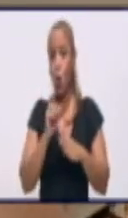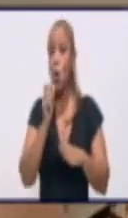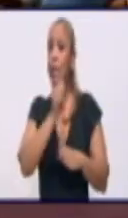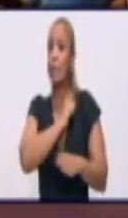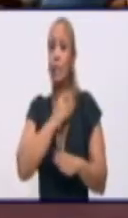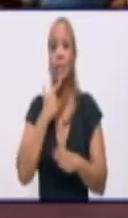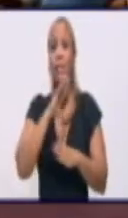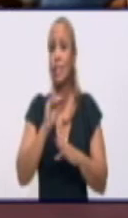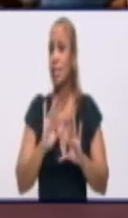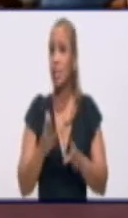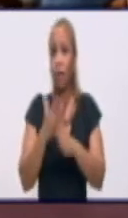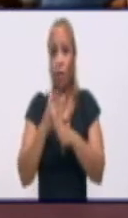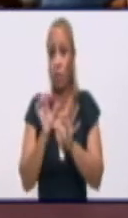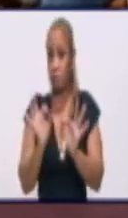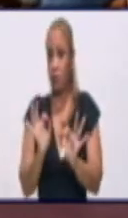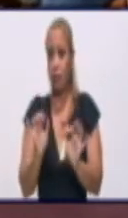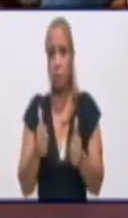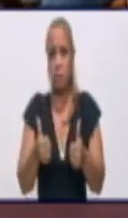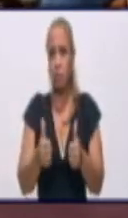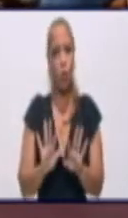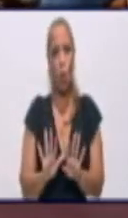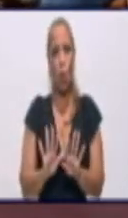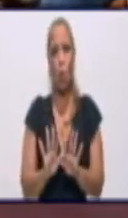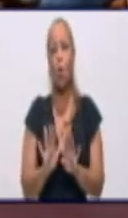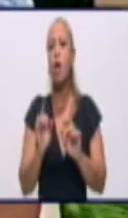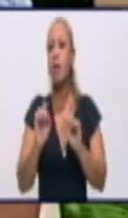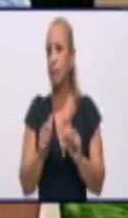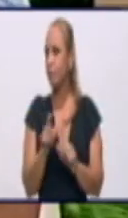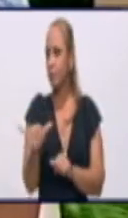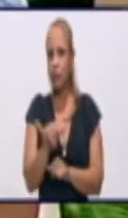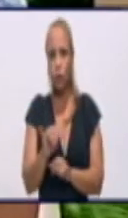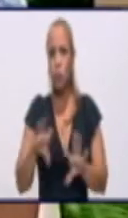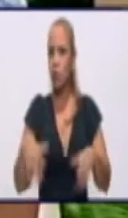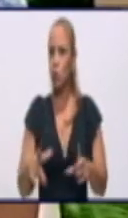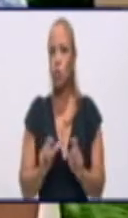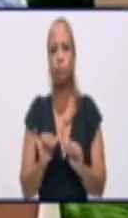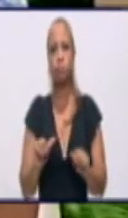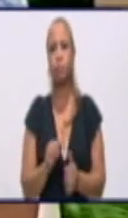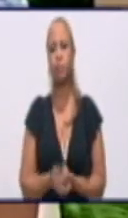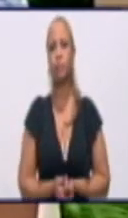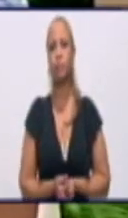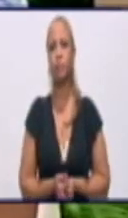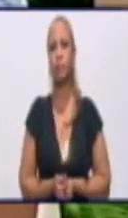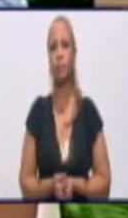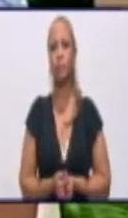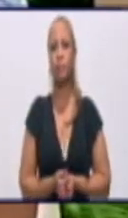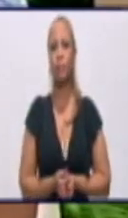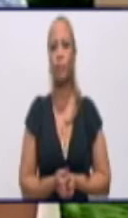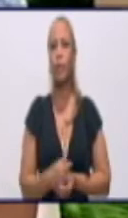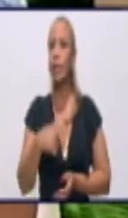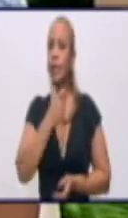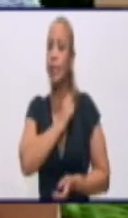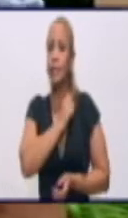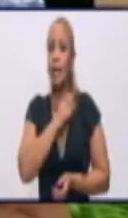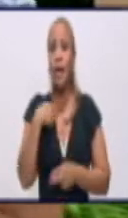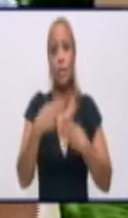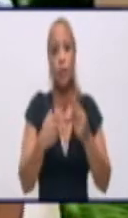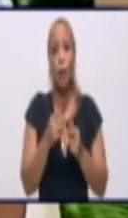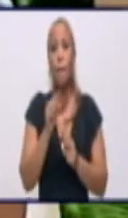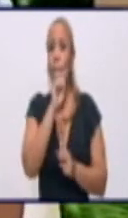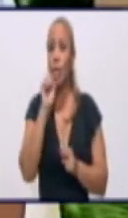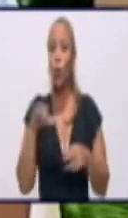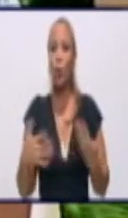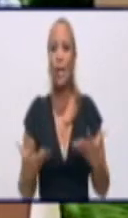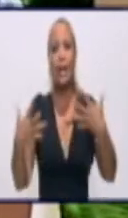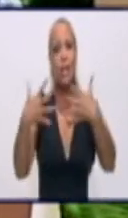la situación esté favorable. Usted ha respondido a una pregunta que yo tenía en mente hacerle. Y es que en relación con el resto de las